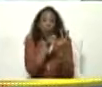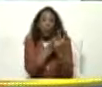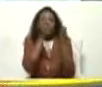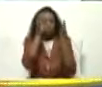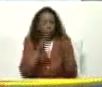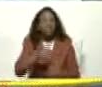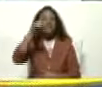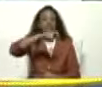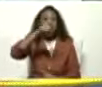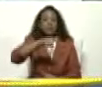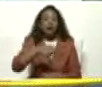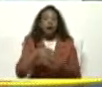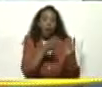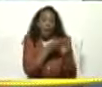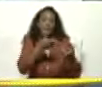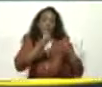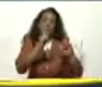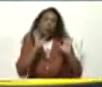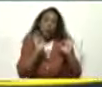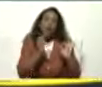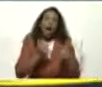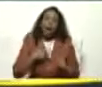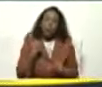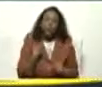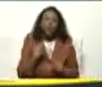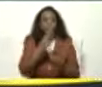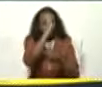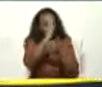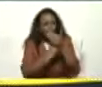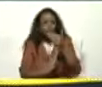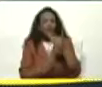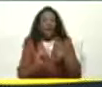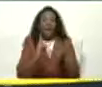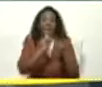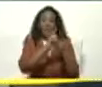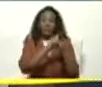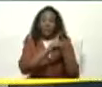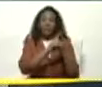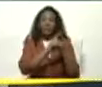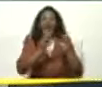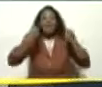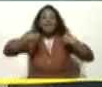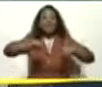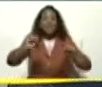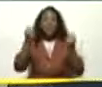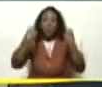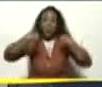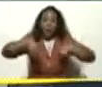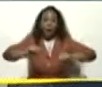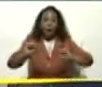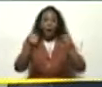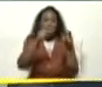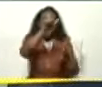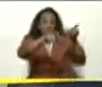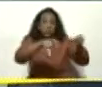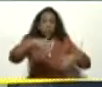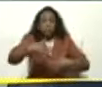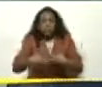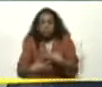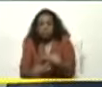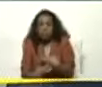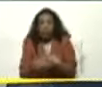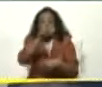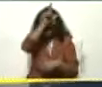Absolutamente necesarias Pertinentes Nobles La primera Fisioterapia ¿Ah? Los